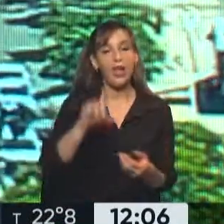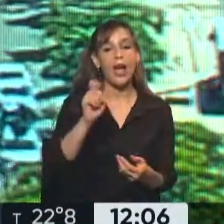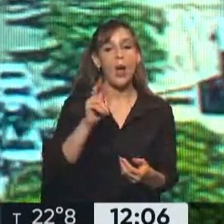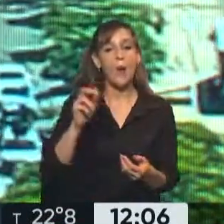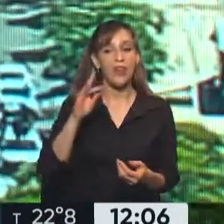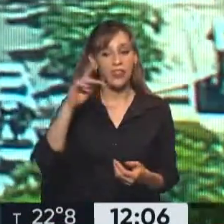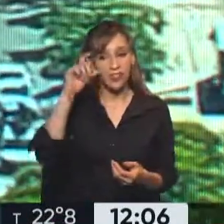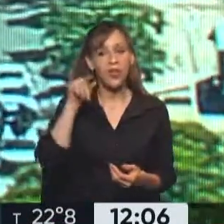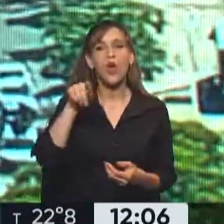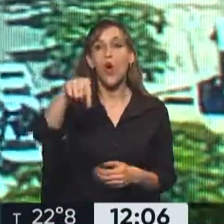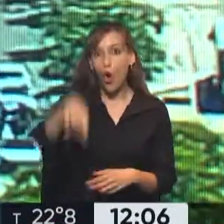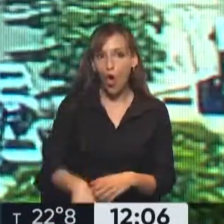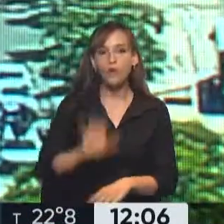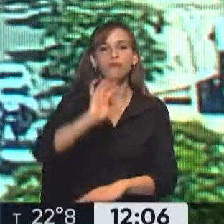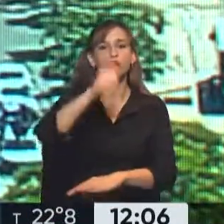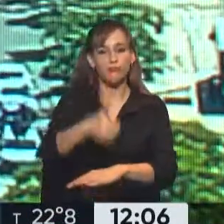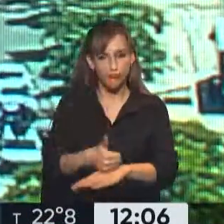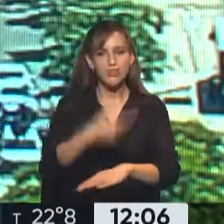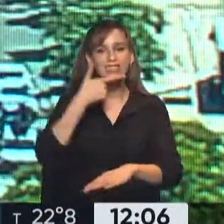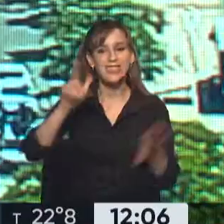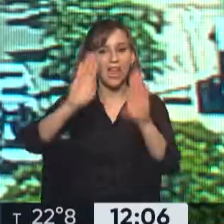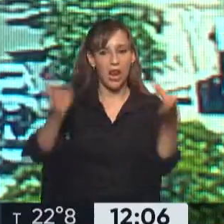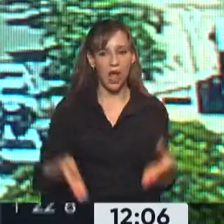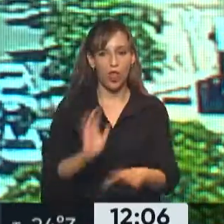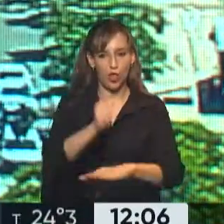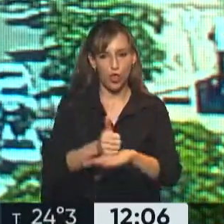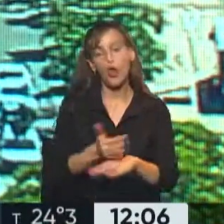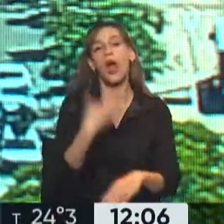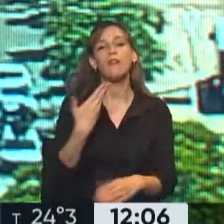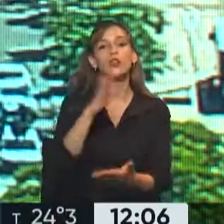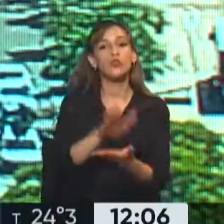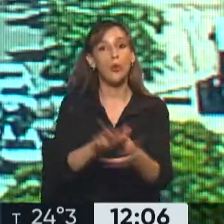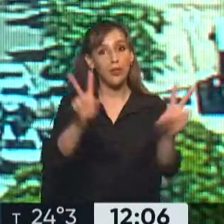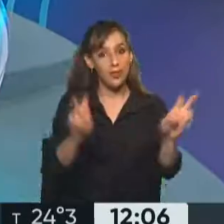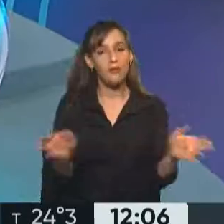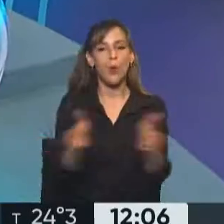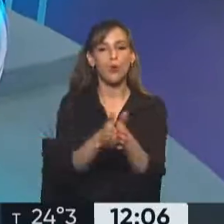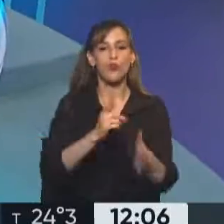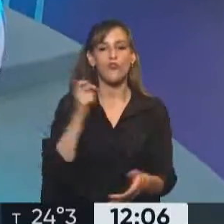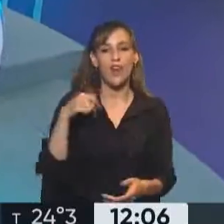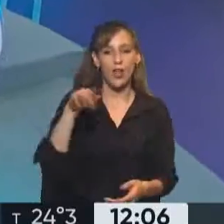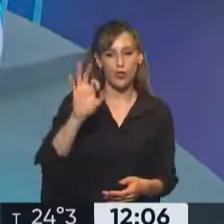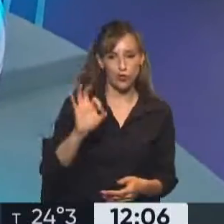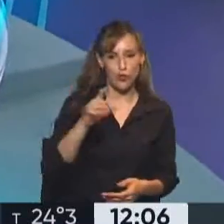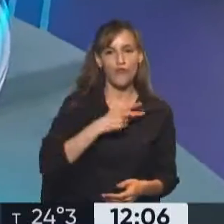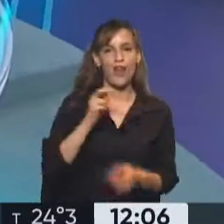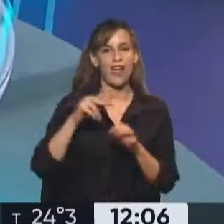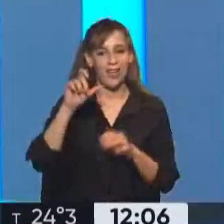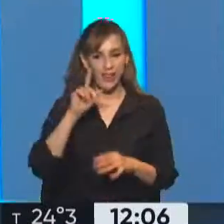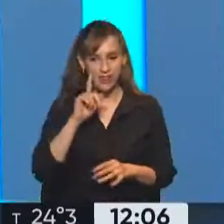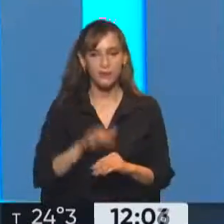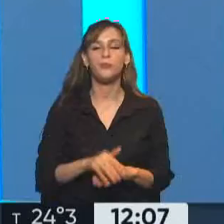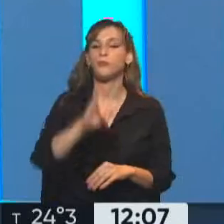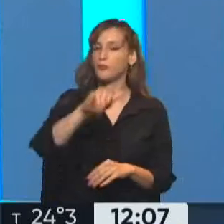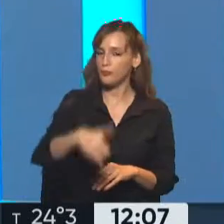en el Congreso Nacional, en el Senado Nacional. Para hablar de este tema, recibimos ya a Fernando Fraquelli. ¿Cómo estás? Hola, Vero. Bien, muy bien. Bueno, claro, va a